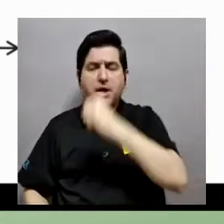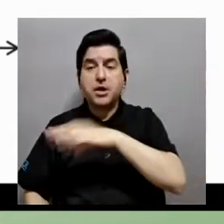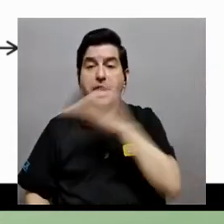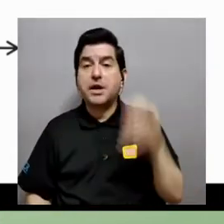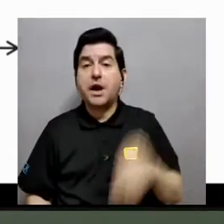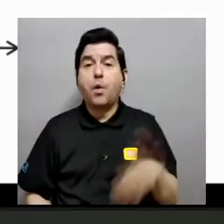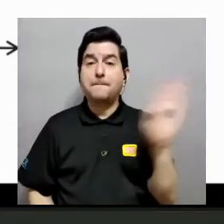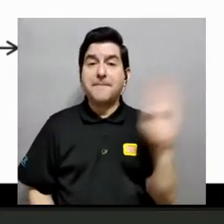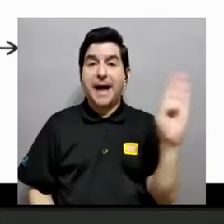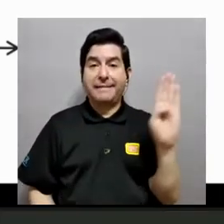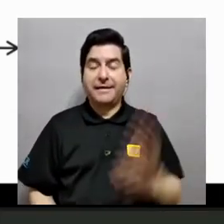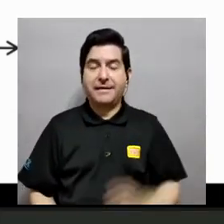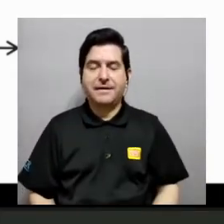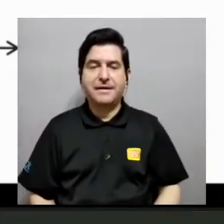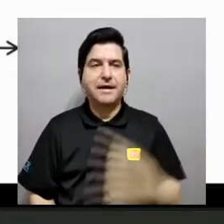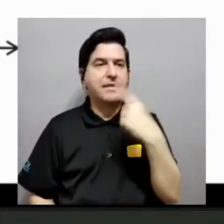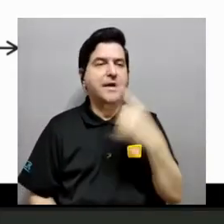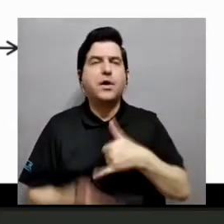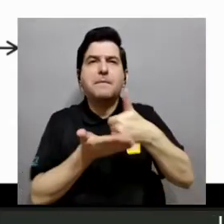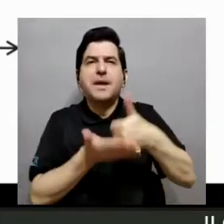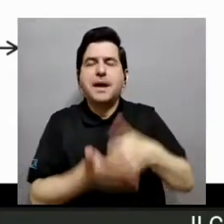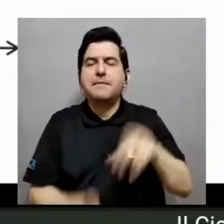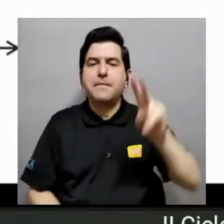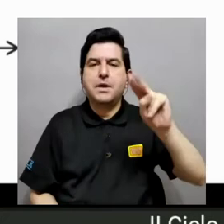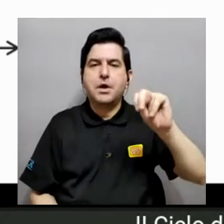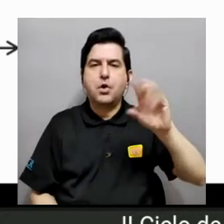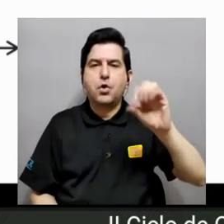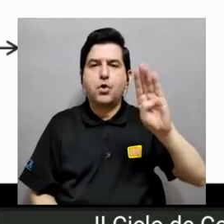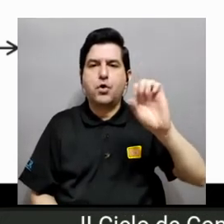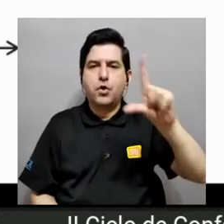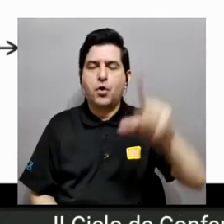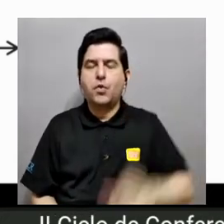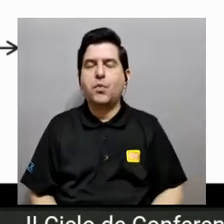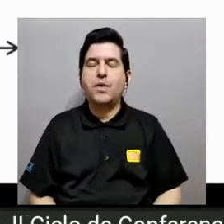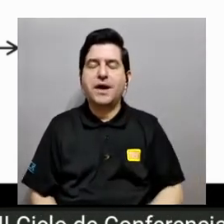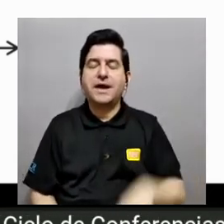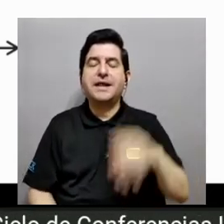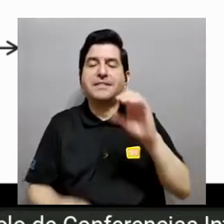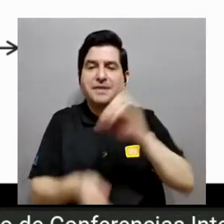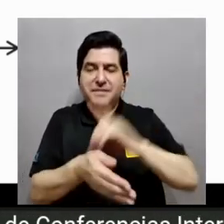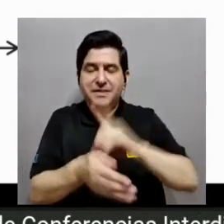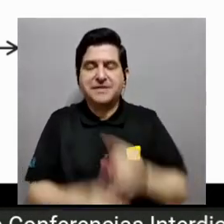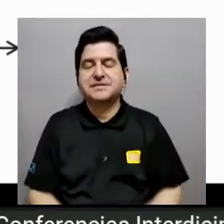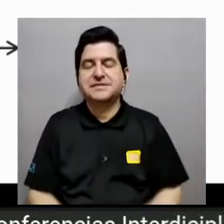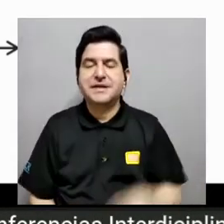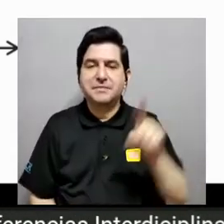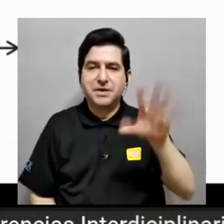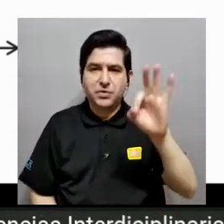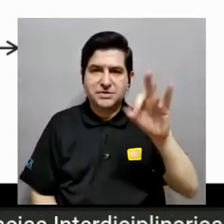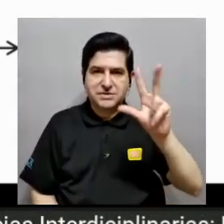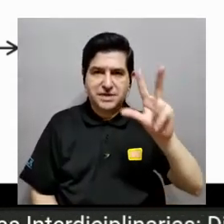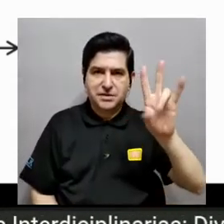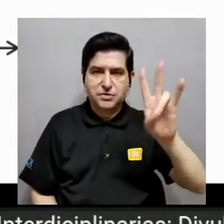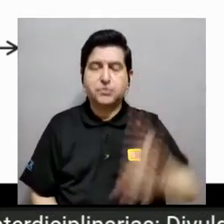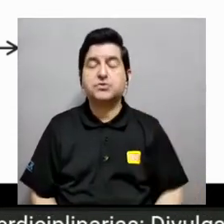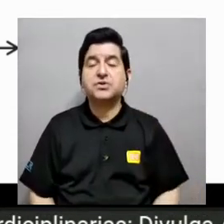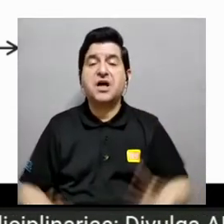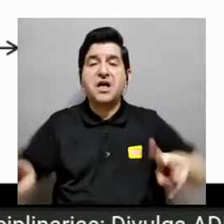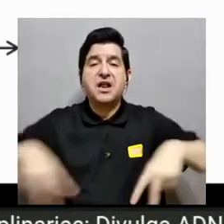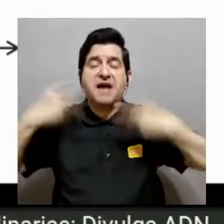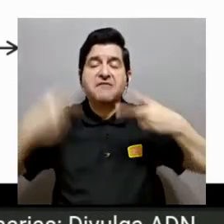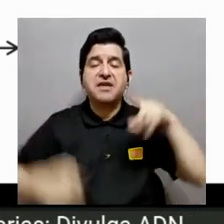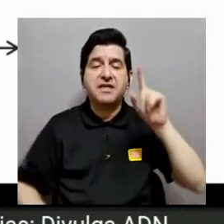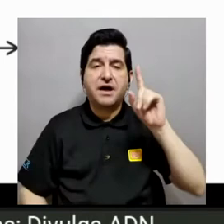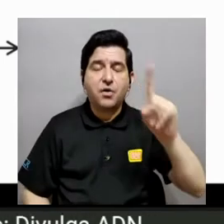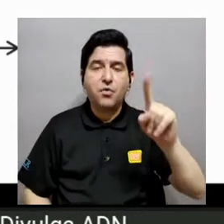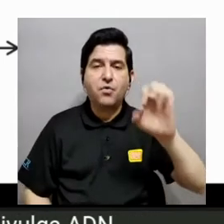una bacteria. De hecho, como dijo el Premio Nobel de la Medicina en 1937, Albert St. George, la vida no es nada más que un electrón